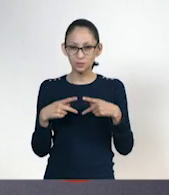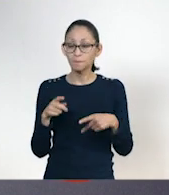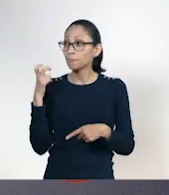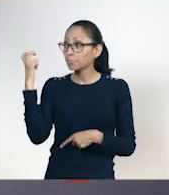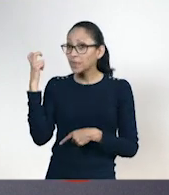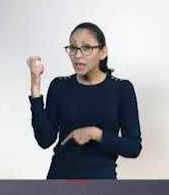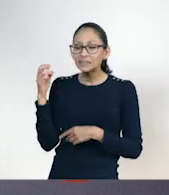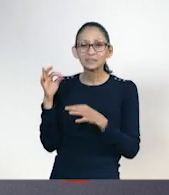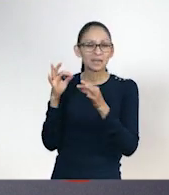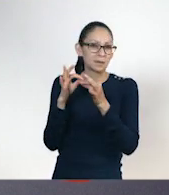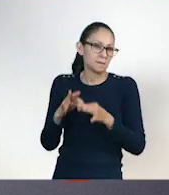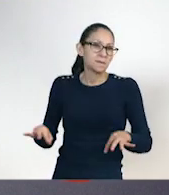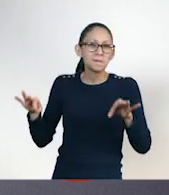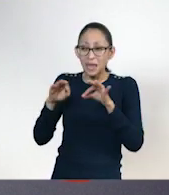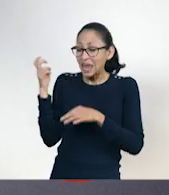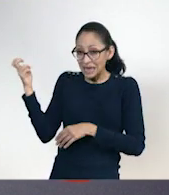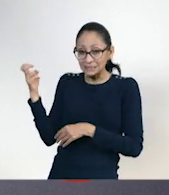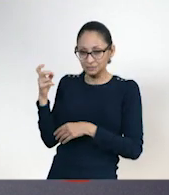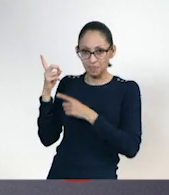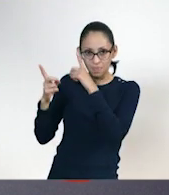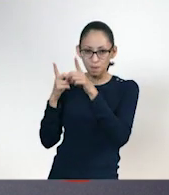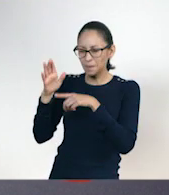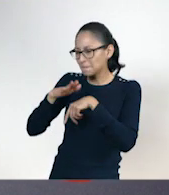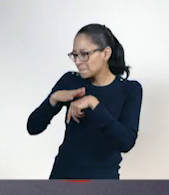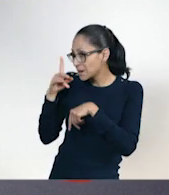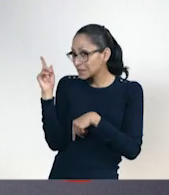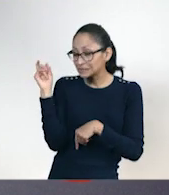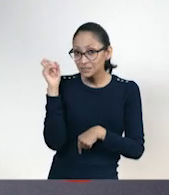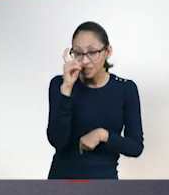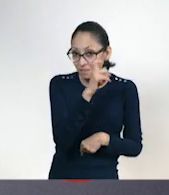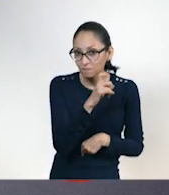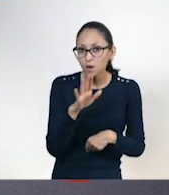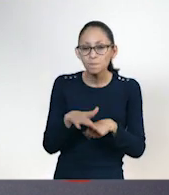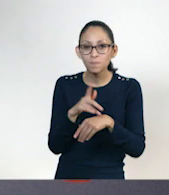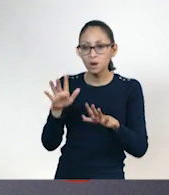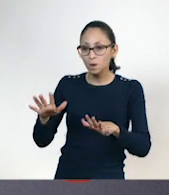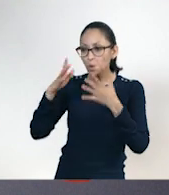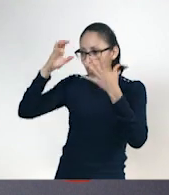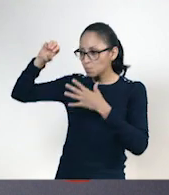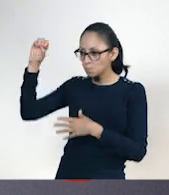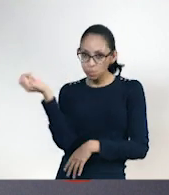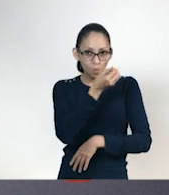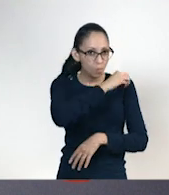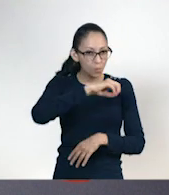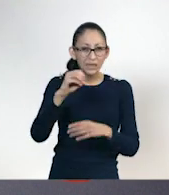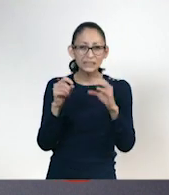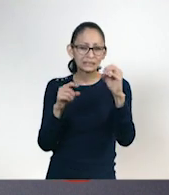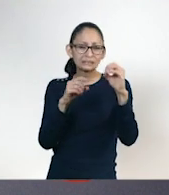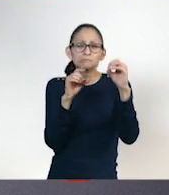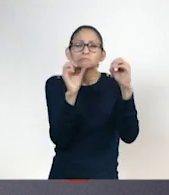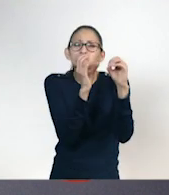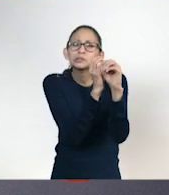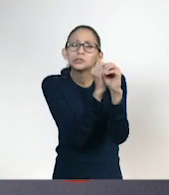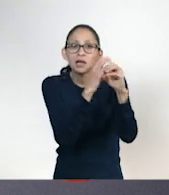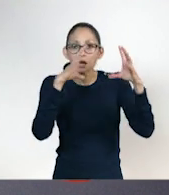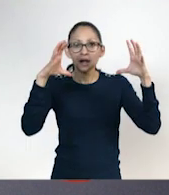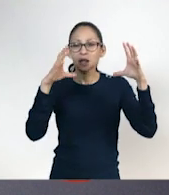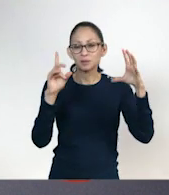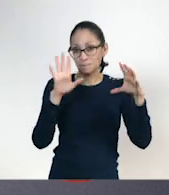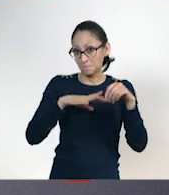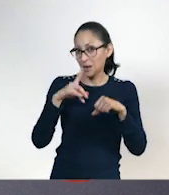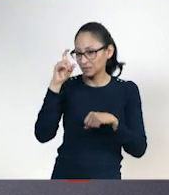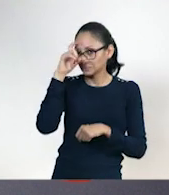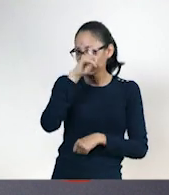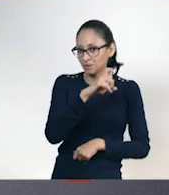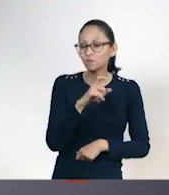el deporte más difícil de practicar a nivel profesional por su velocidad y lo pequeña de su pelota, además de que combina la parte física